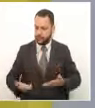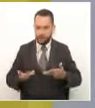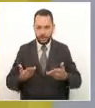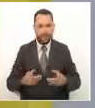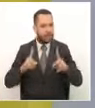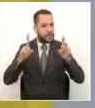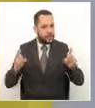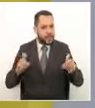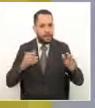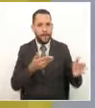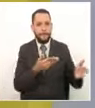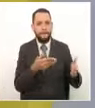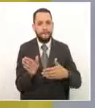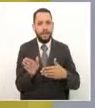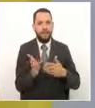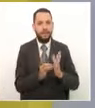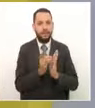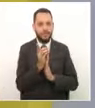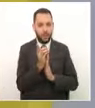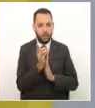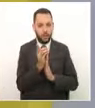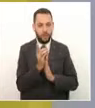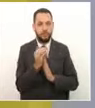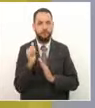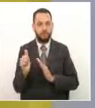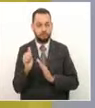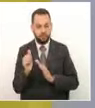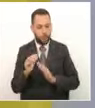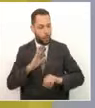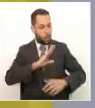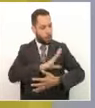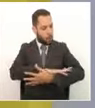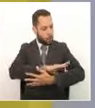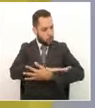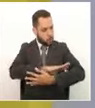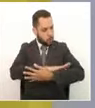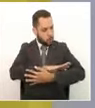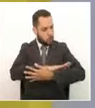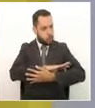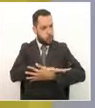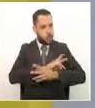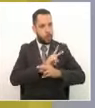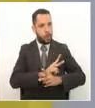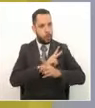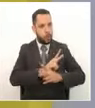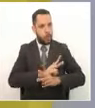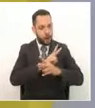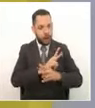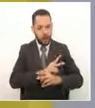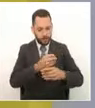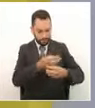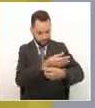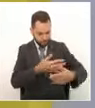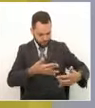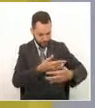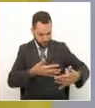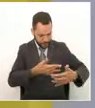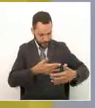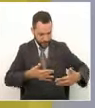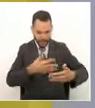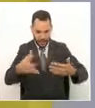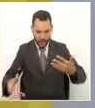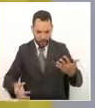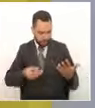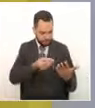del plan de desarrollo, un ejercicio juicioso, cuidadoso que ha liderado nuestro gobernador, el doctor Víctor Manuel